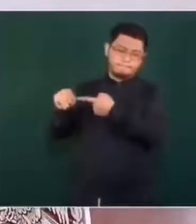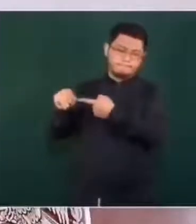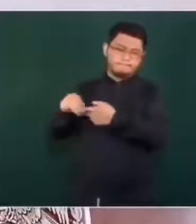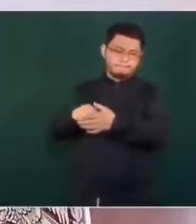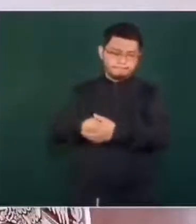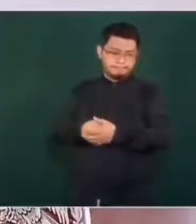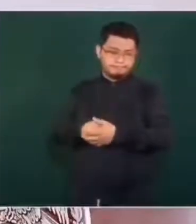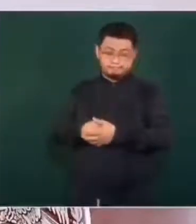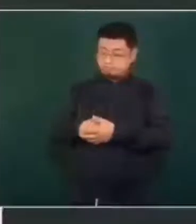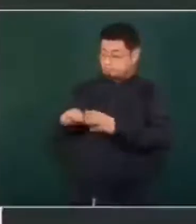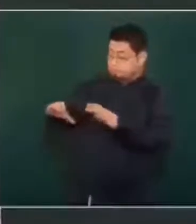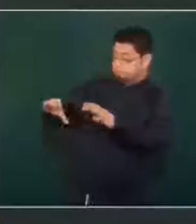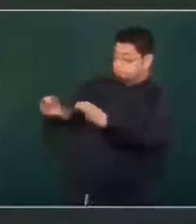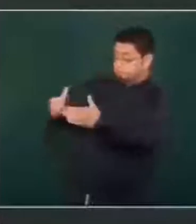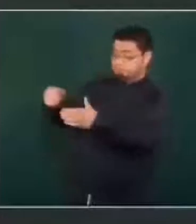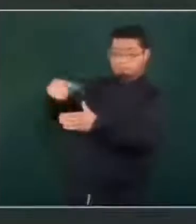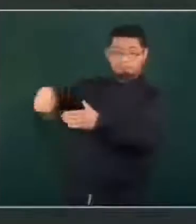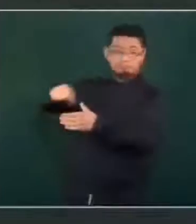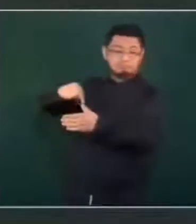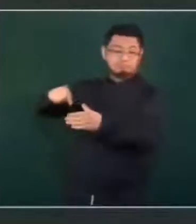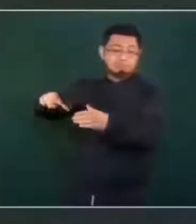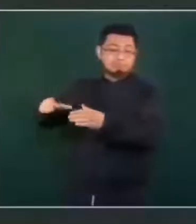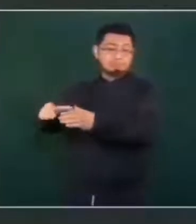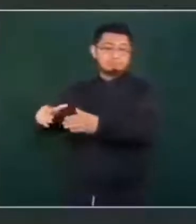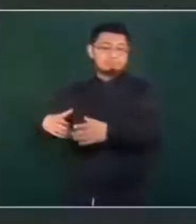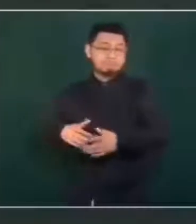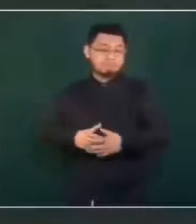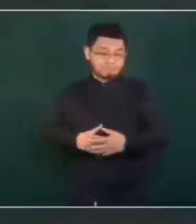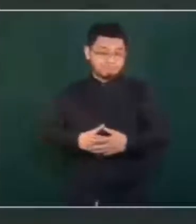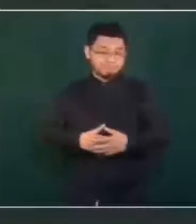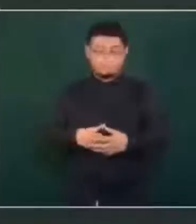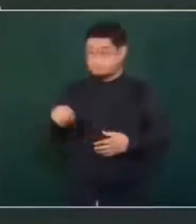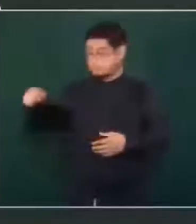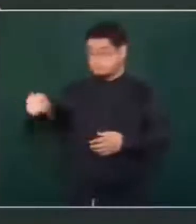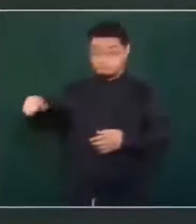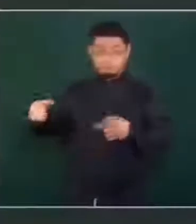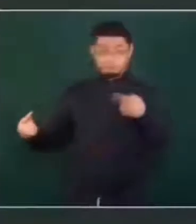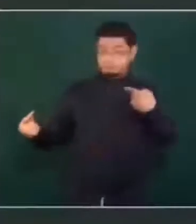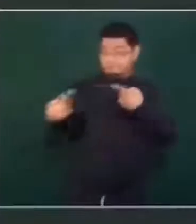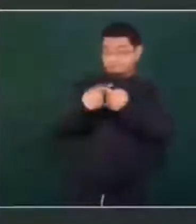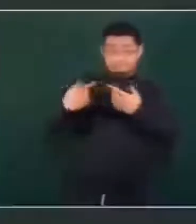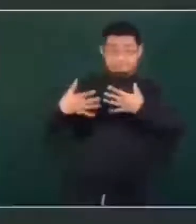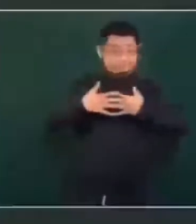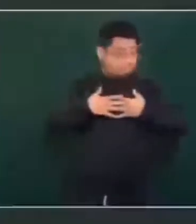porros que estaban en contra nuestra.